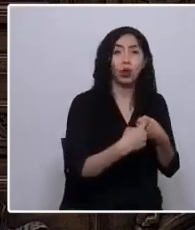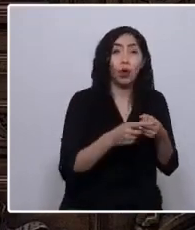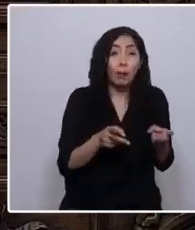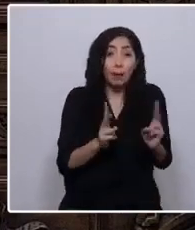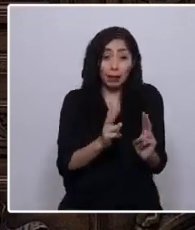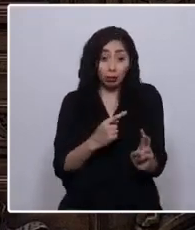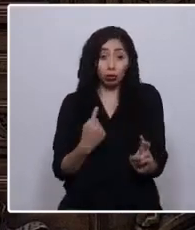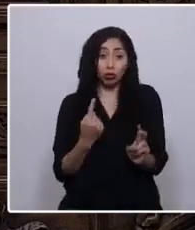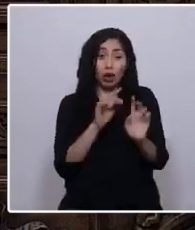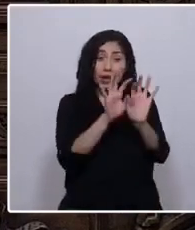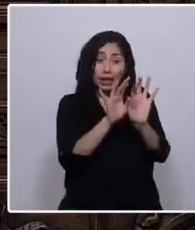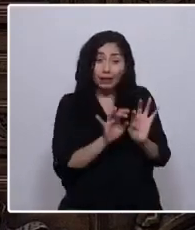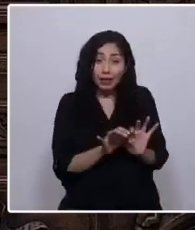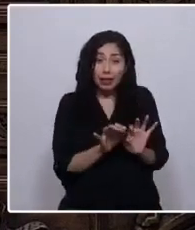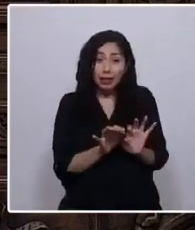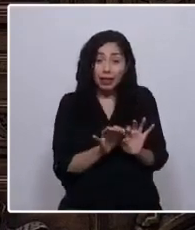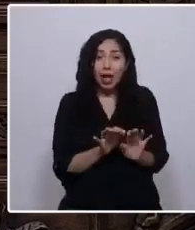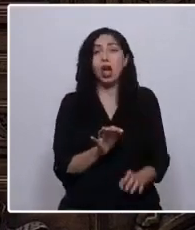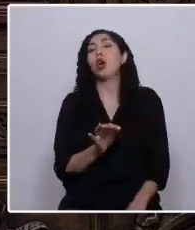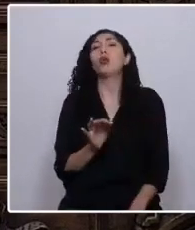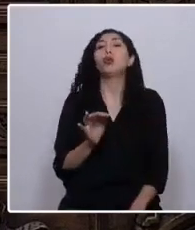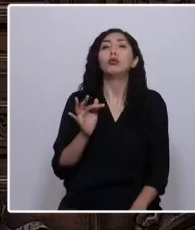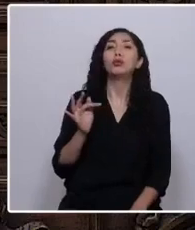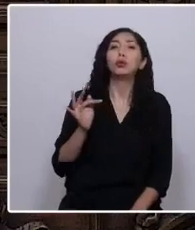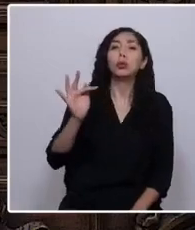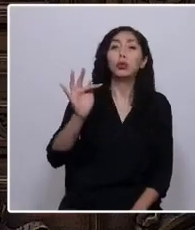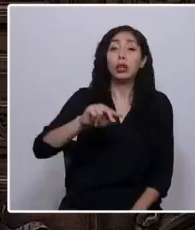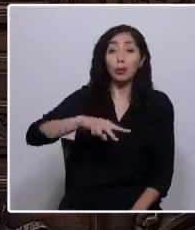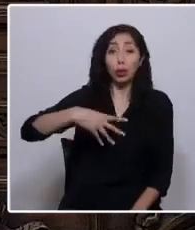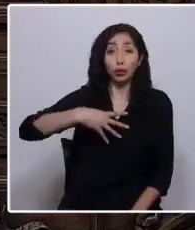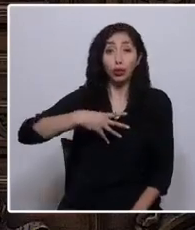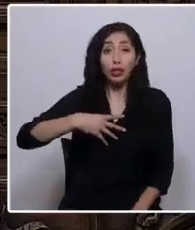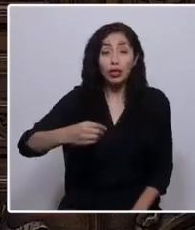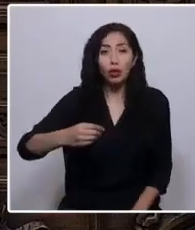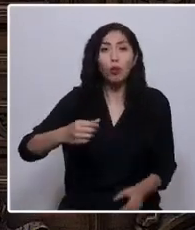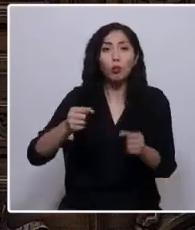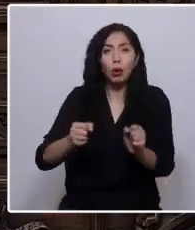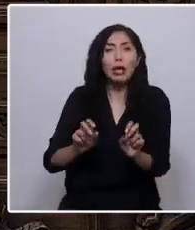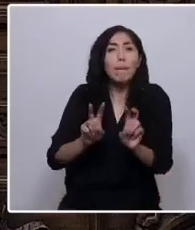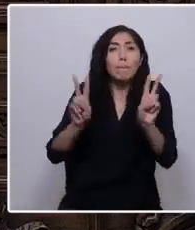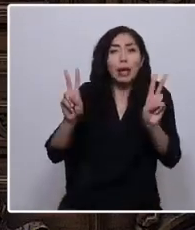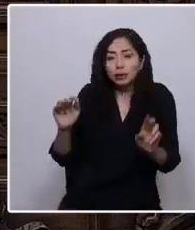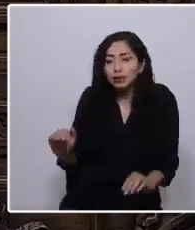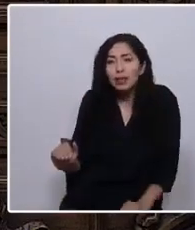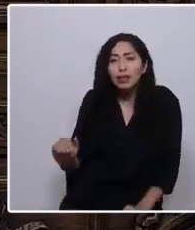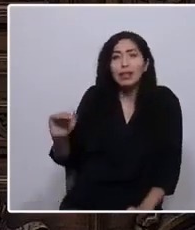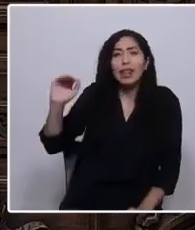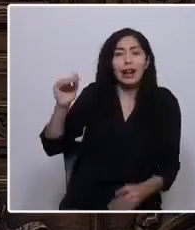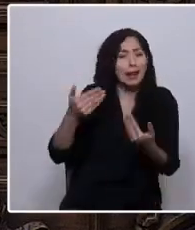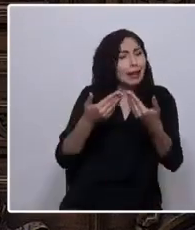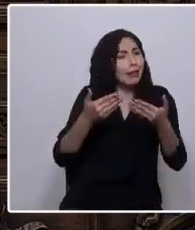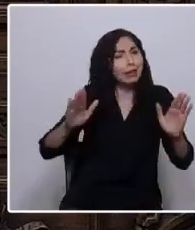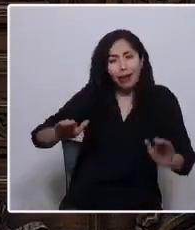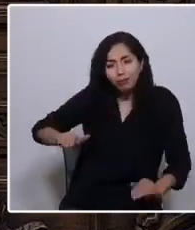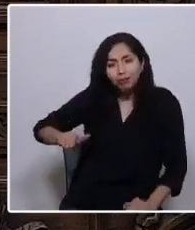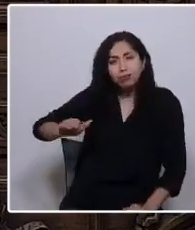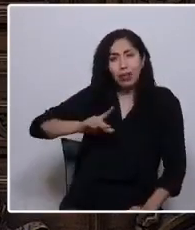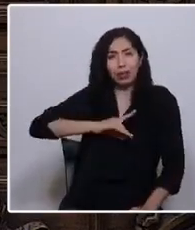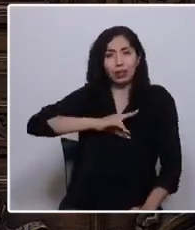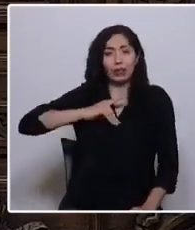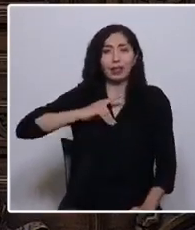un futuro donde nuestros hijos puedan crecer en paz, en libertad y en dignidad.